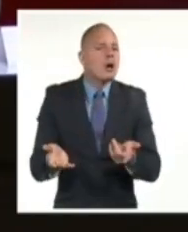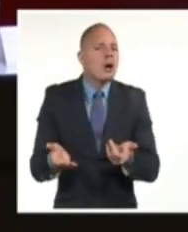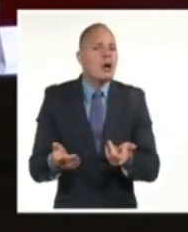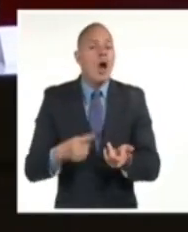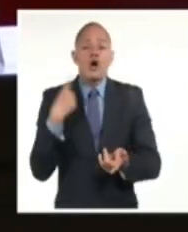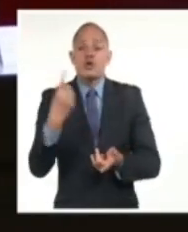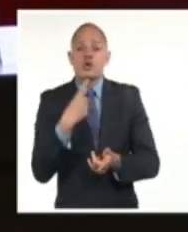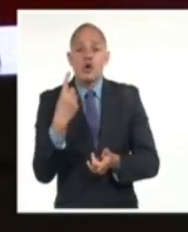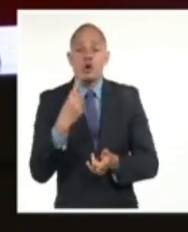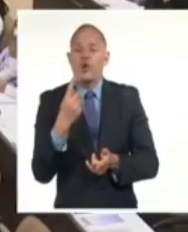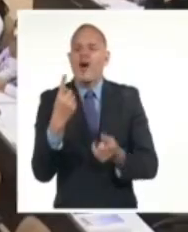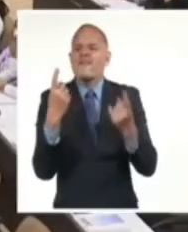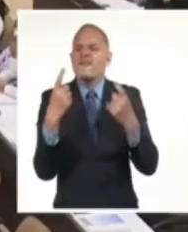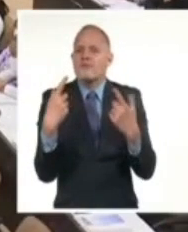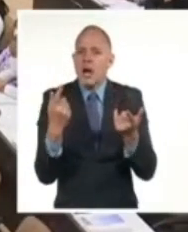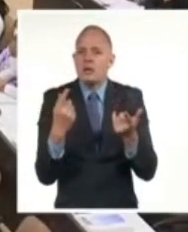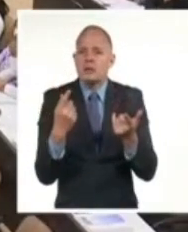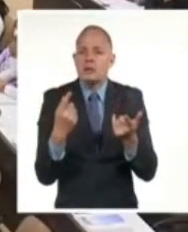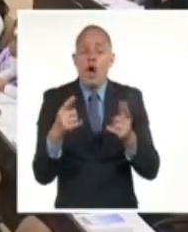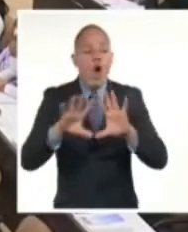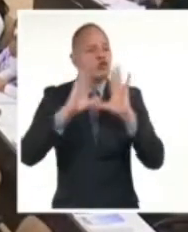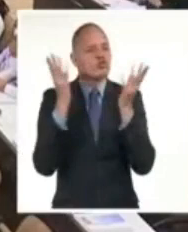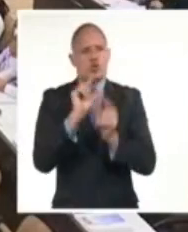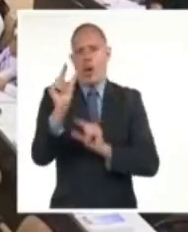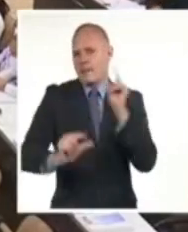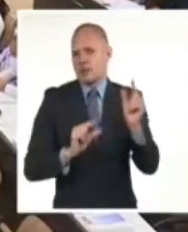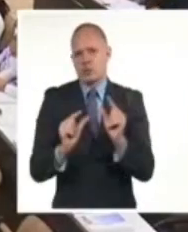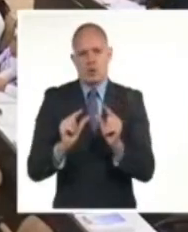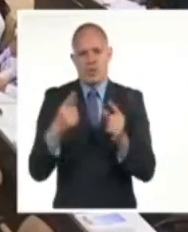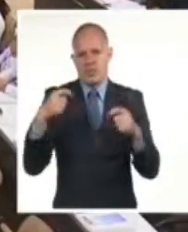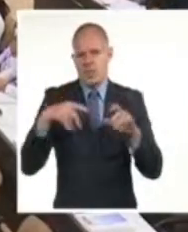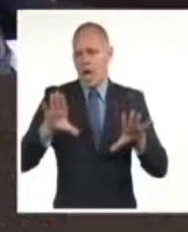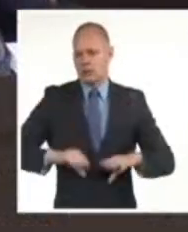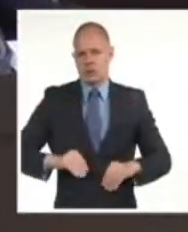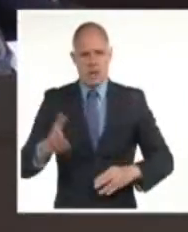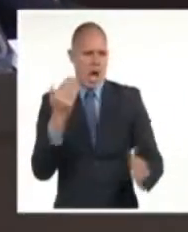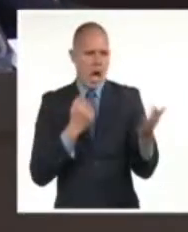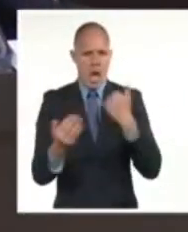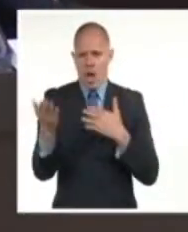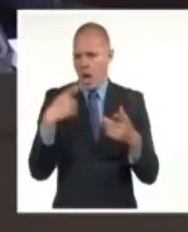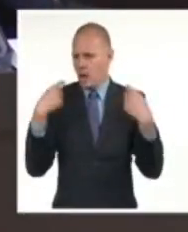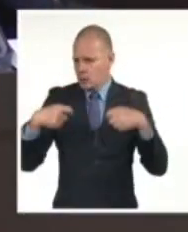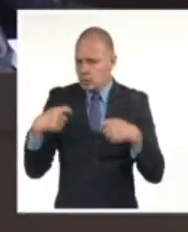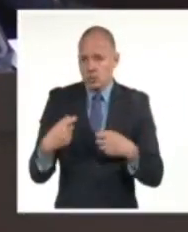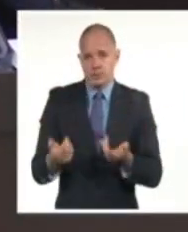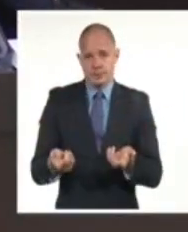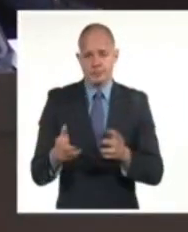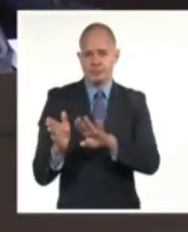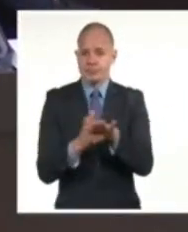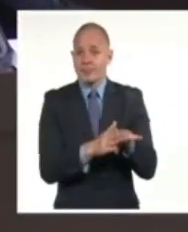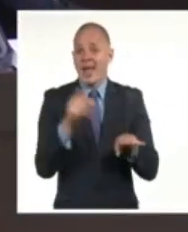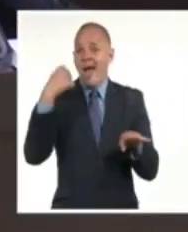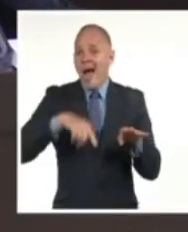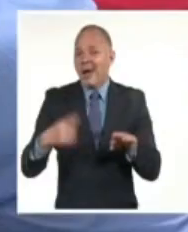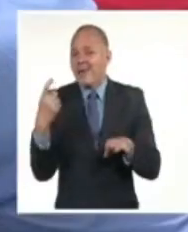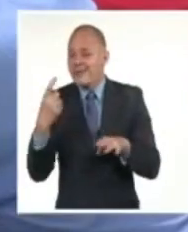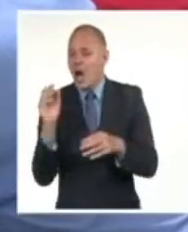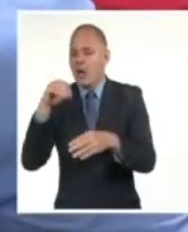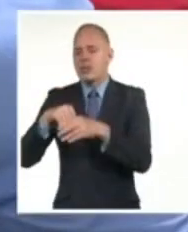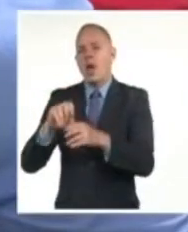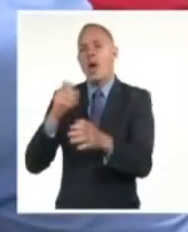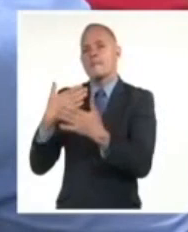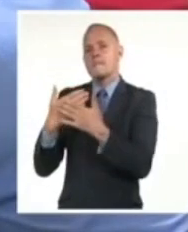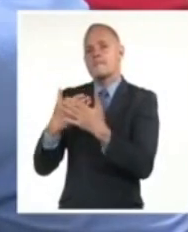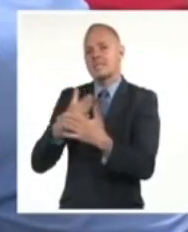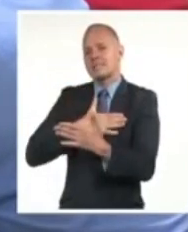participación aquí a todo el mundo. Revitalizar el comercio mayorista, transformar la situación económica interna de las empresas del